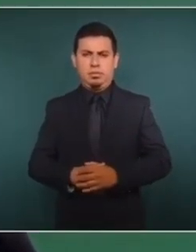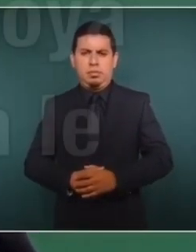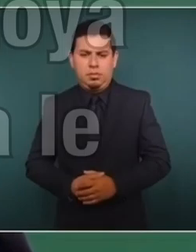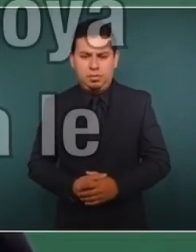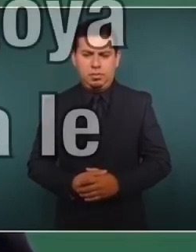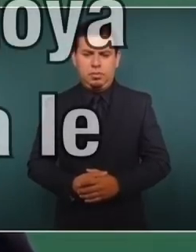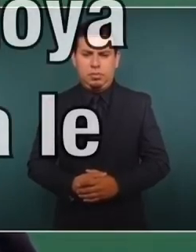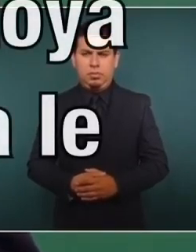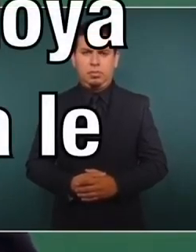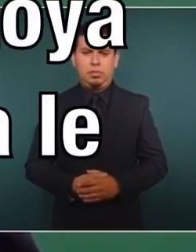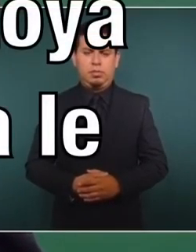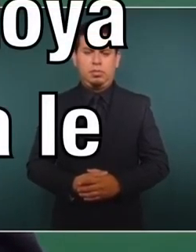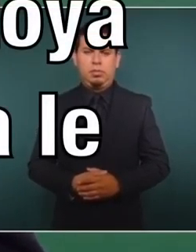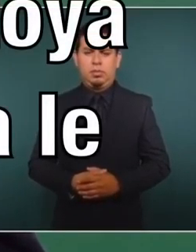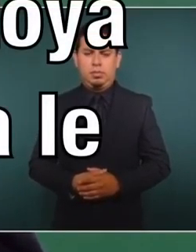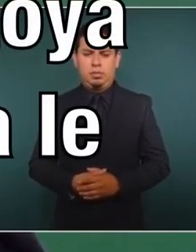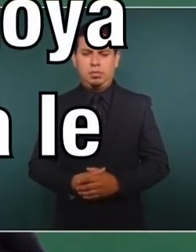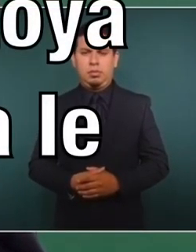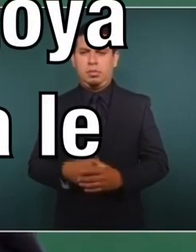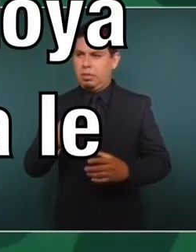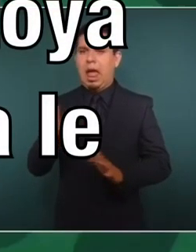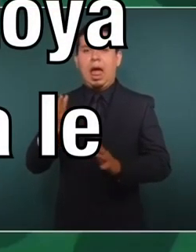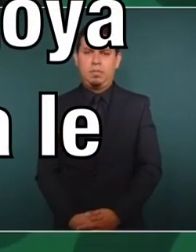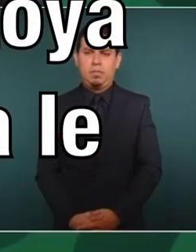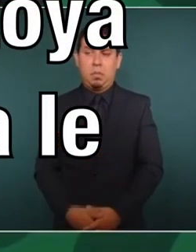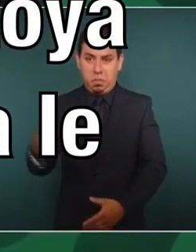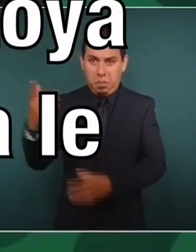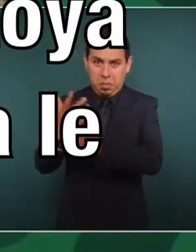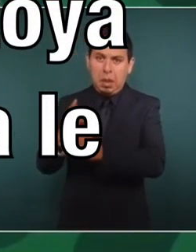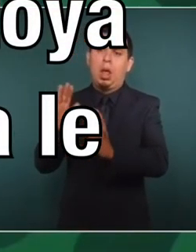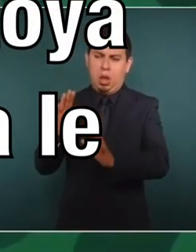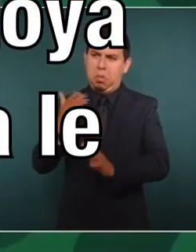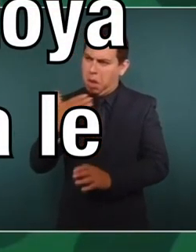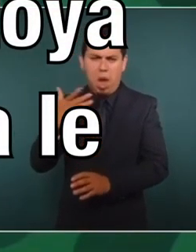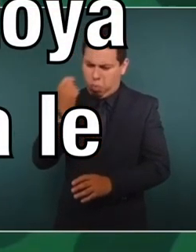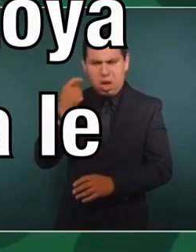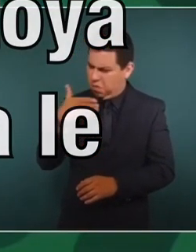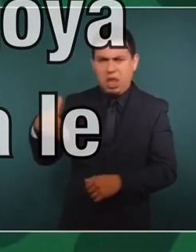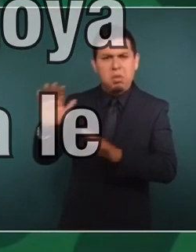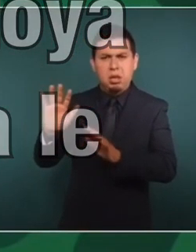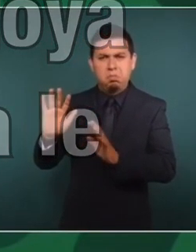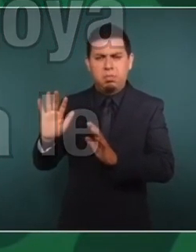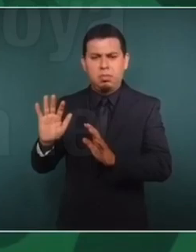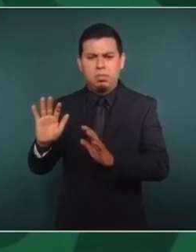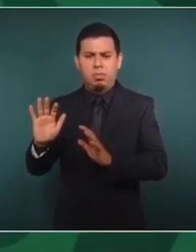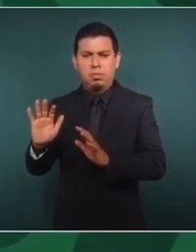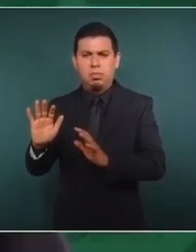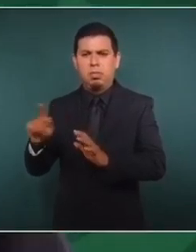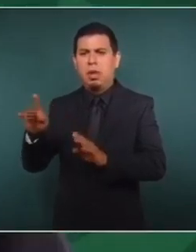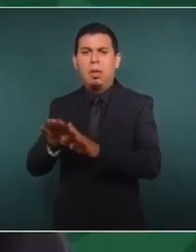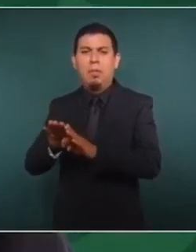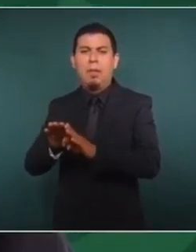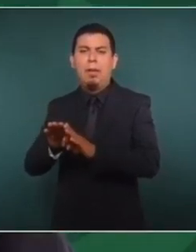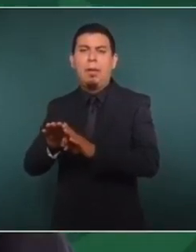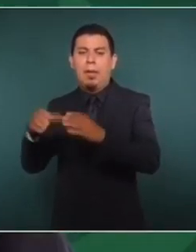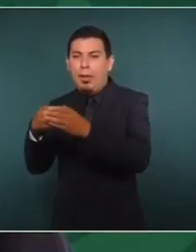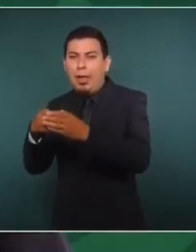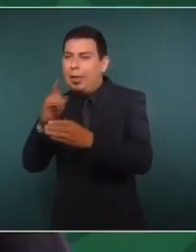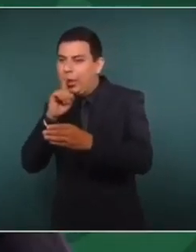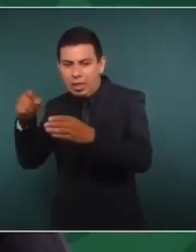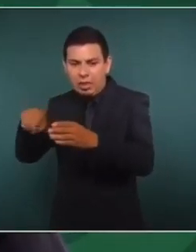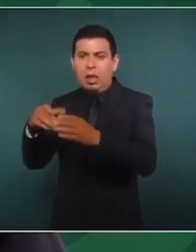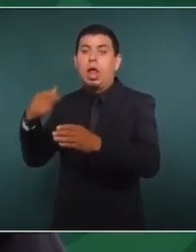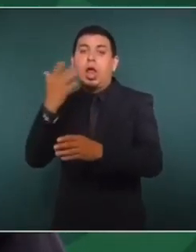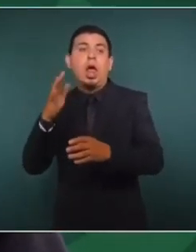mentira. Se terminé de mentiroso. Esto va a ayudar mucho al país. Porque